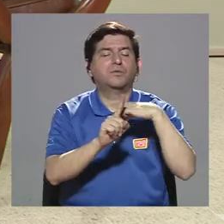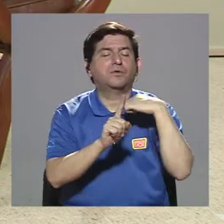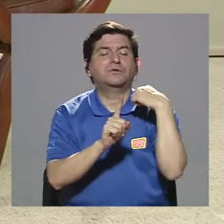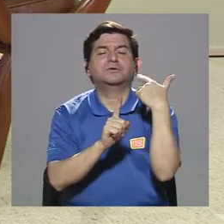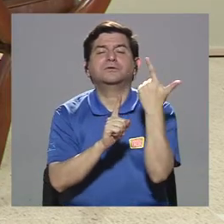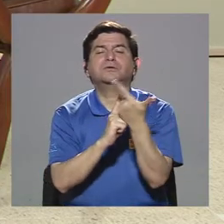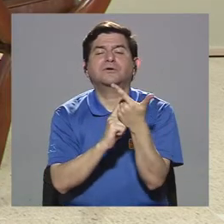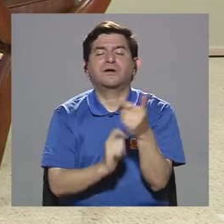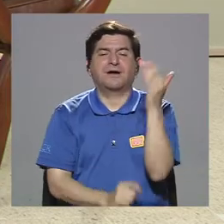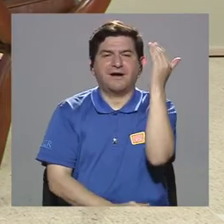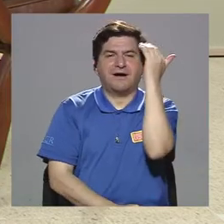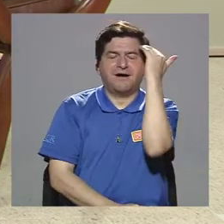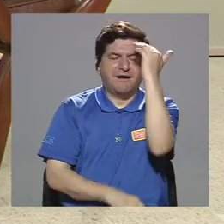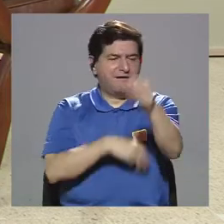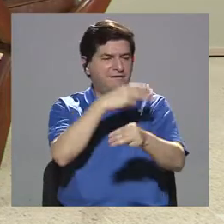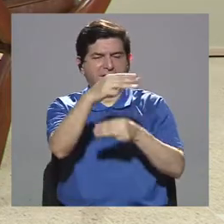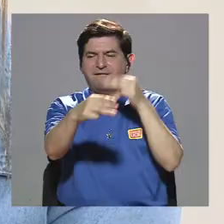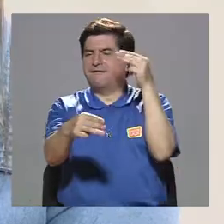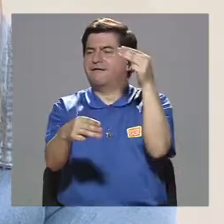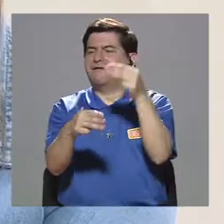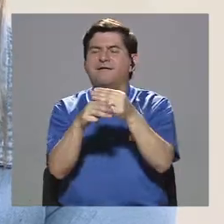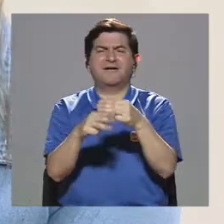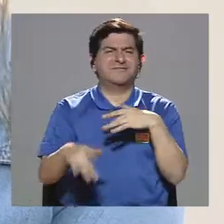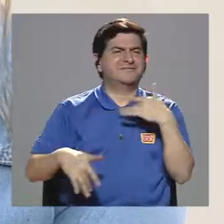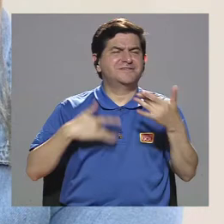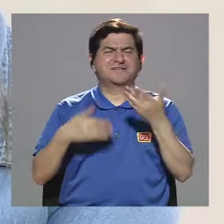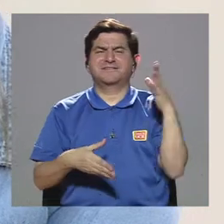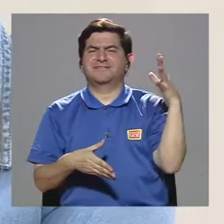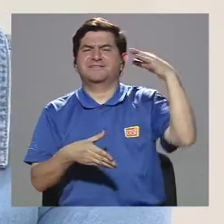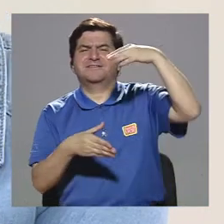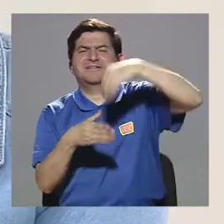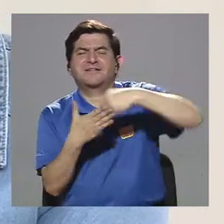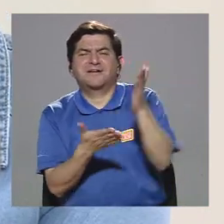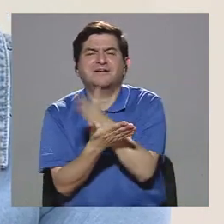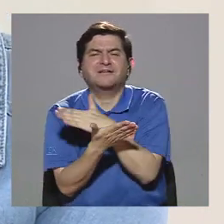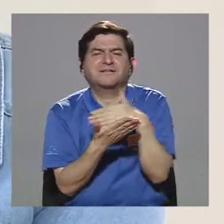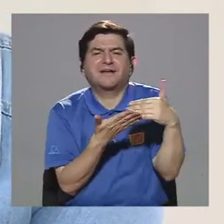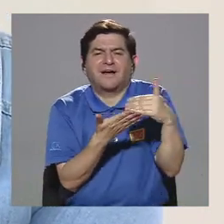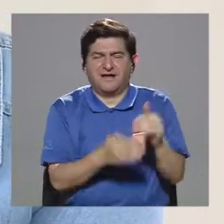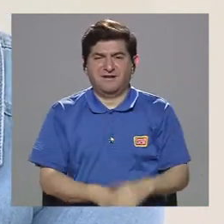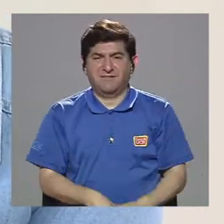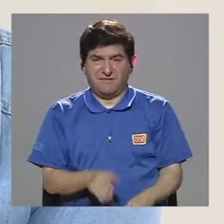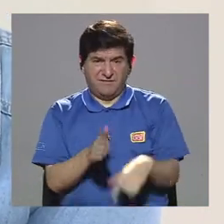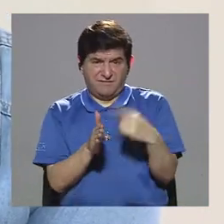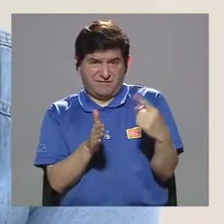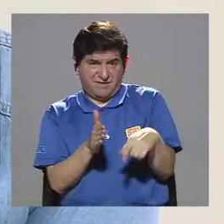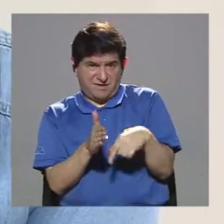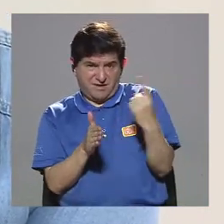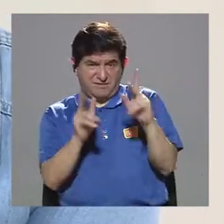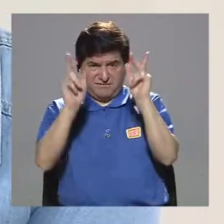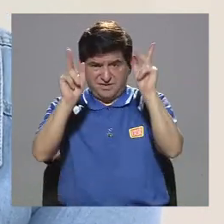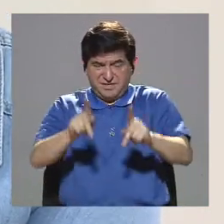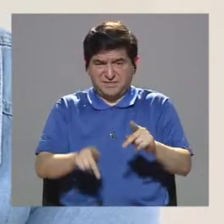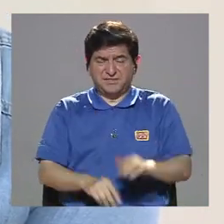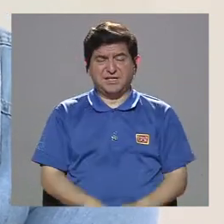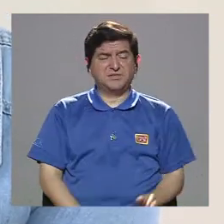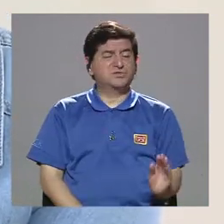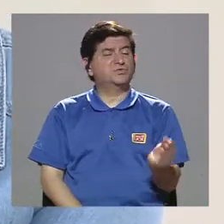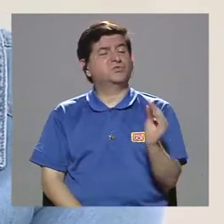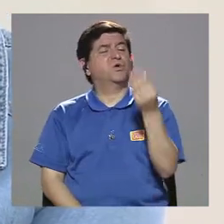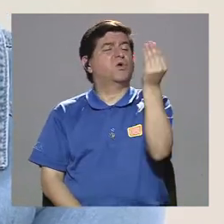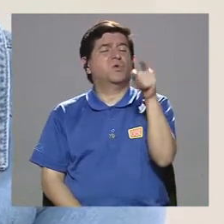socializar, de conocer el mundo, de sentirnos parte de algo, que muchas veces incluso las personas